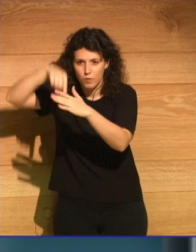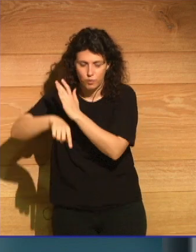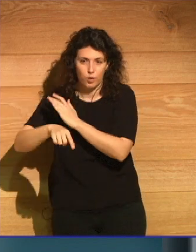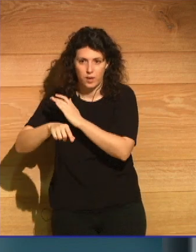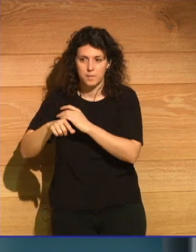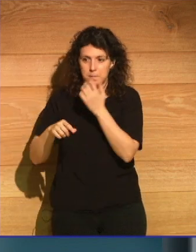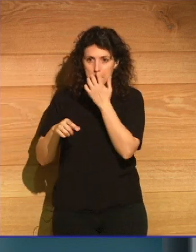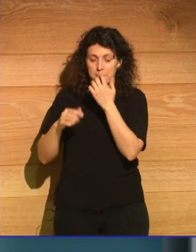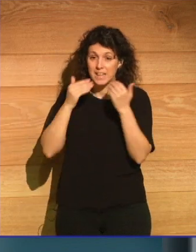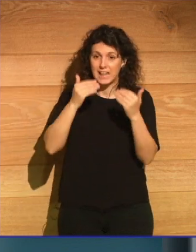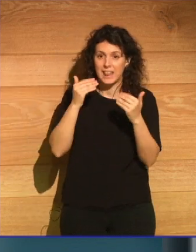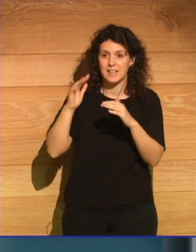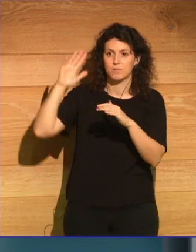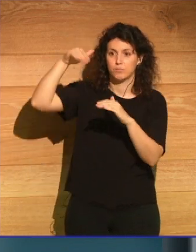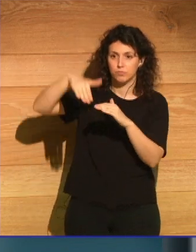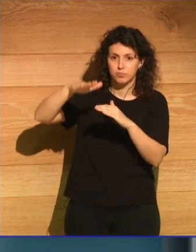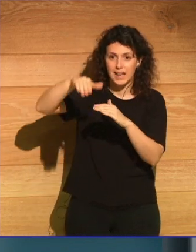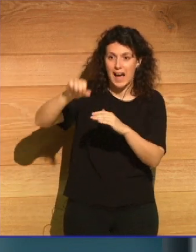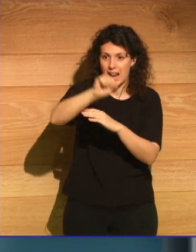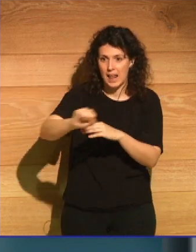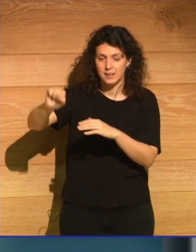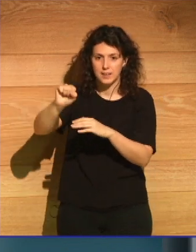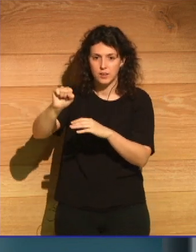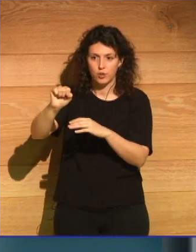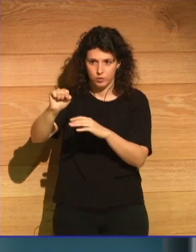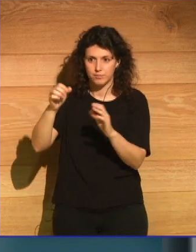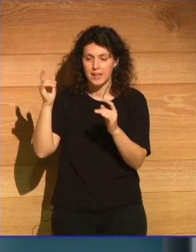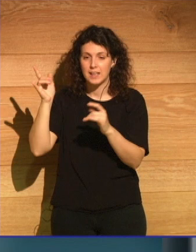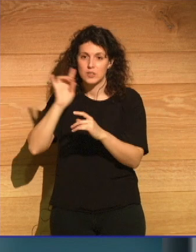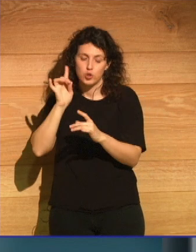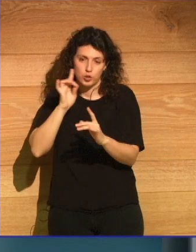balanceo del Atlántico armonizaba con los sentidos.